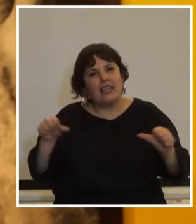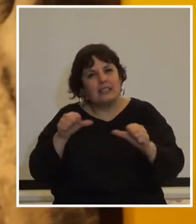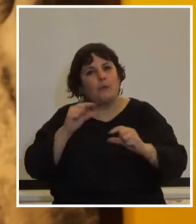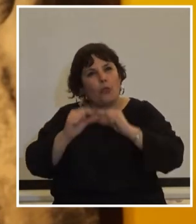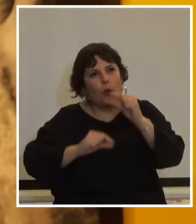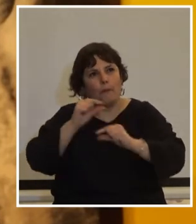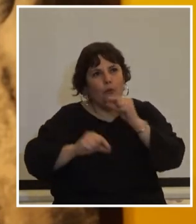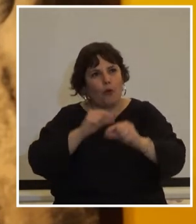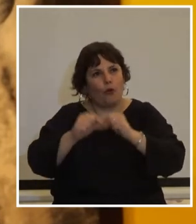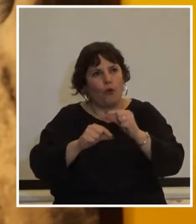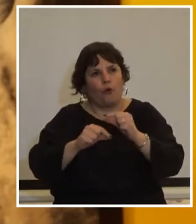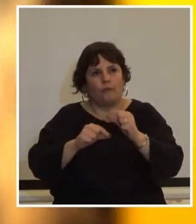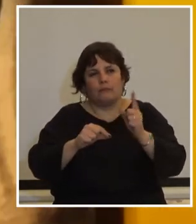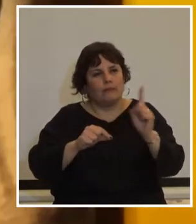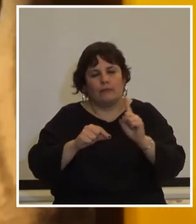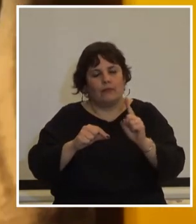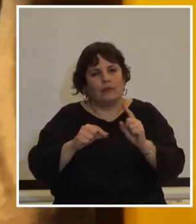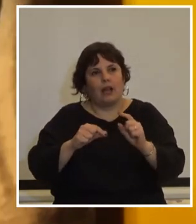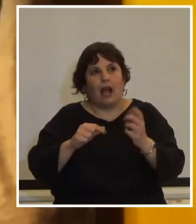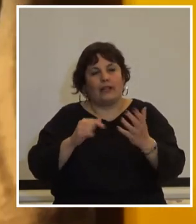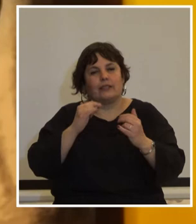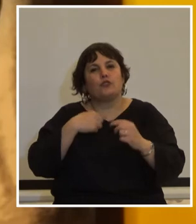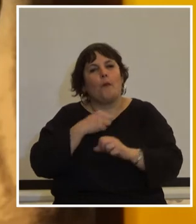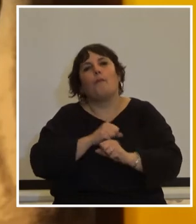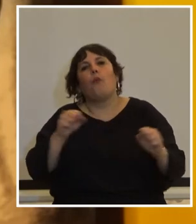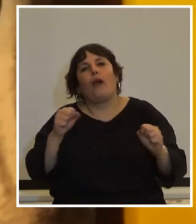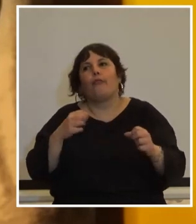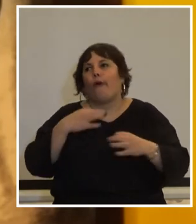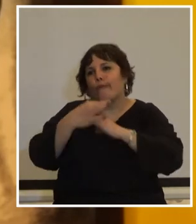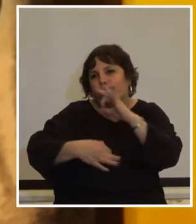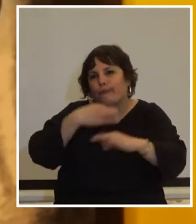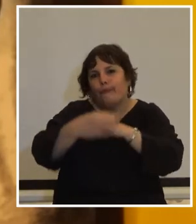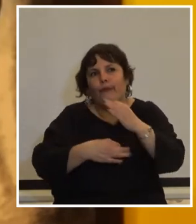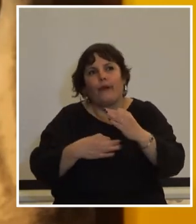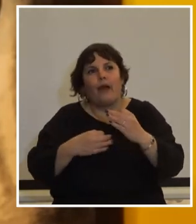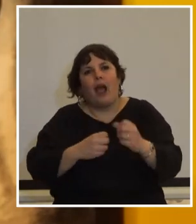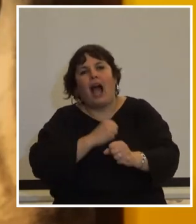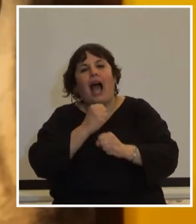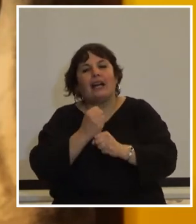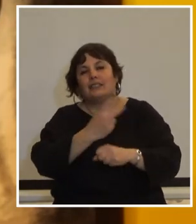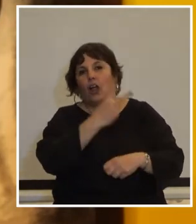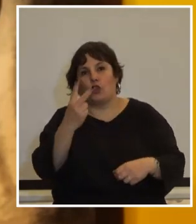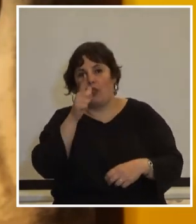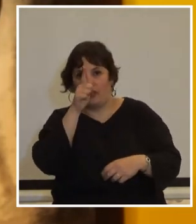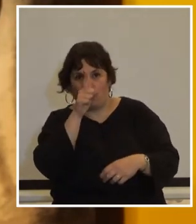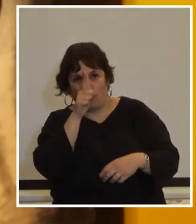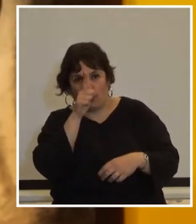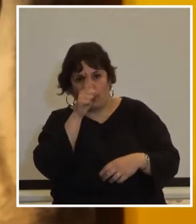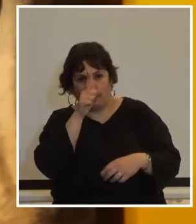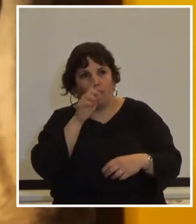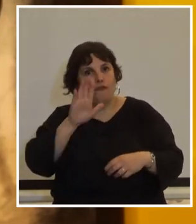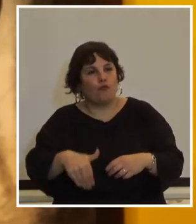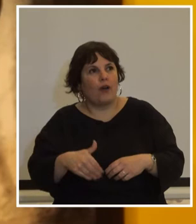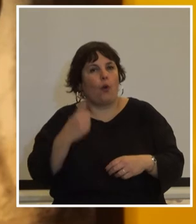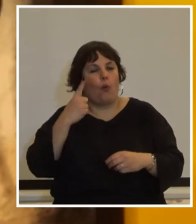lo que habíamos resuelto en nuestra cabeza yo puedo narrar hasta el 2 de julio que fue